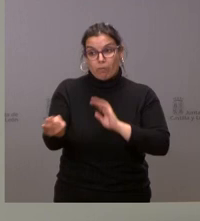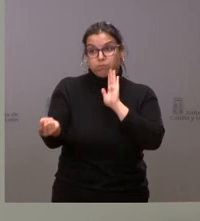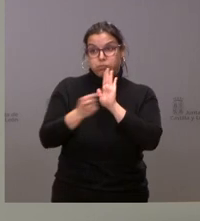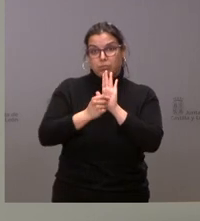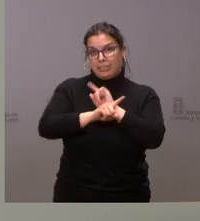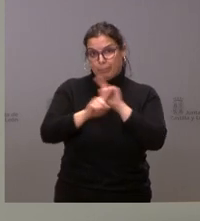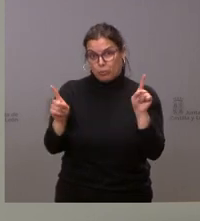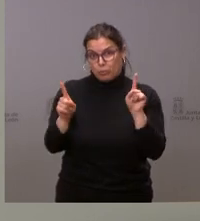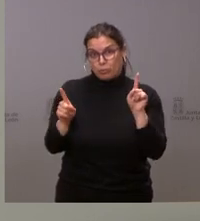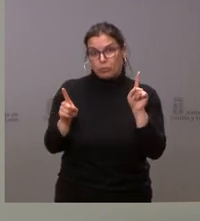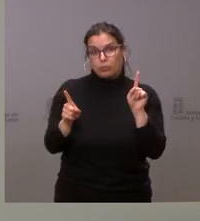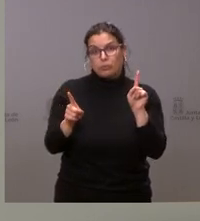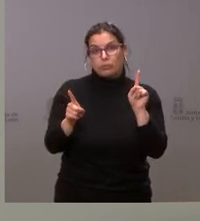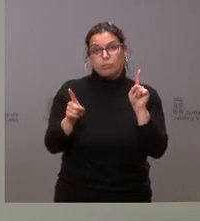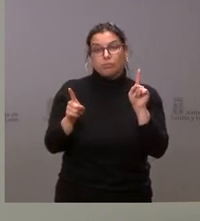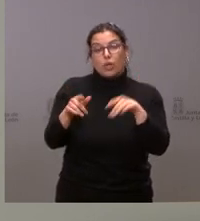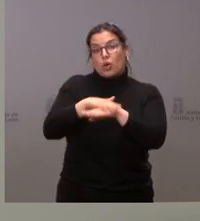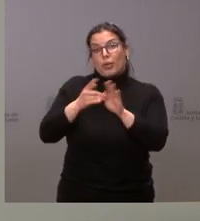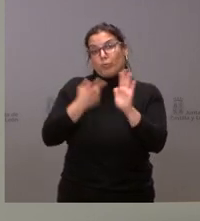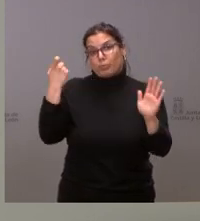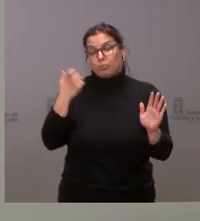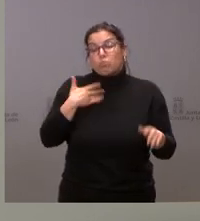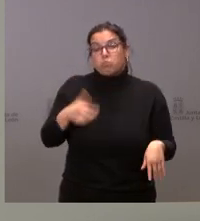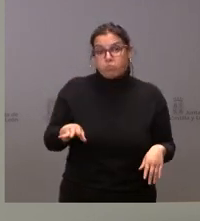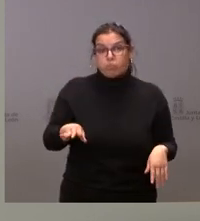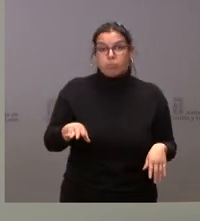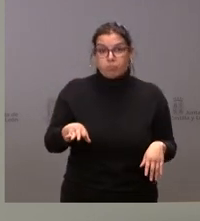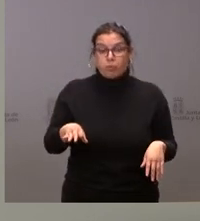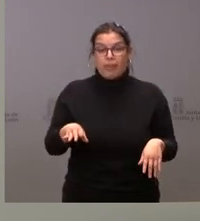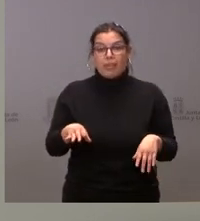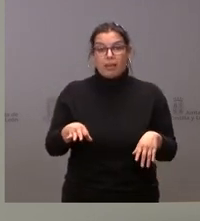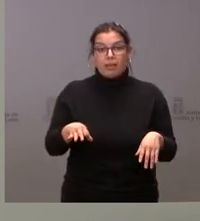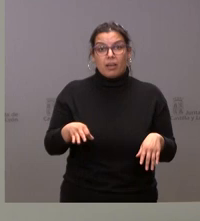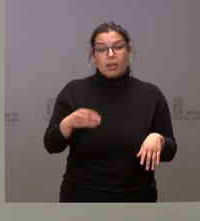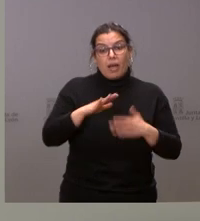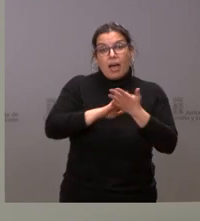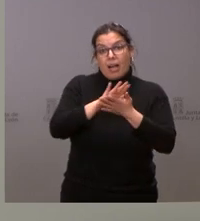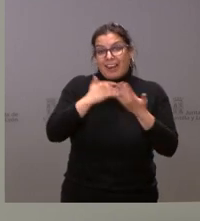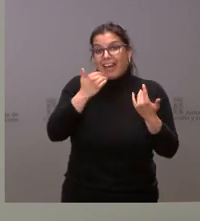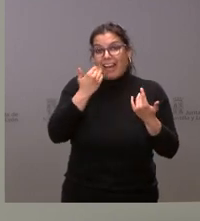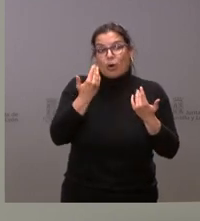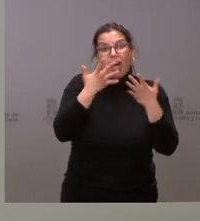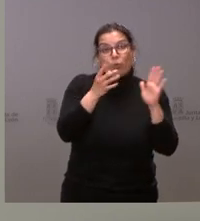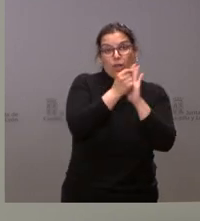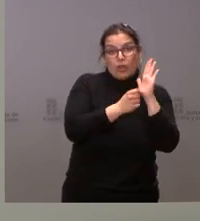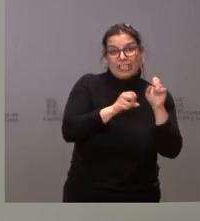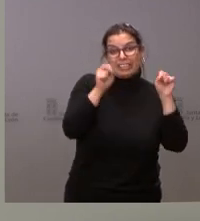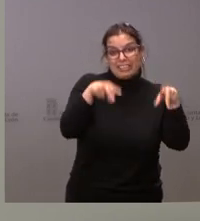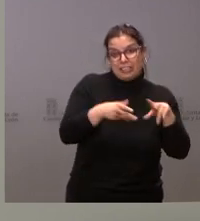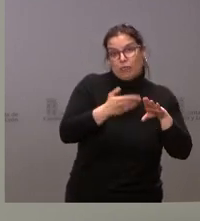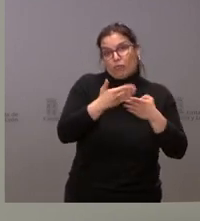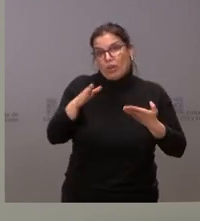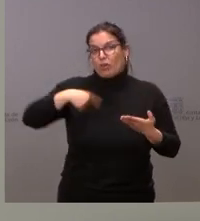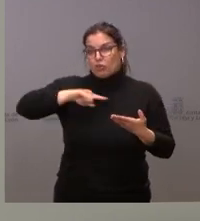a este punto el Gobierno decidió no incluirlo y quizás sea bueno que incluso fuera orden del día pudiéramos plantearlo, así al menos lo haremos desde la comunidad de